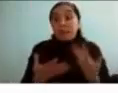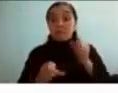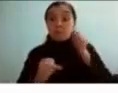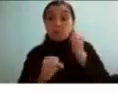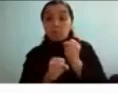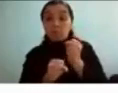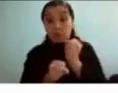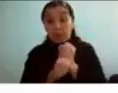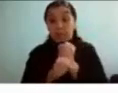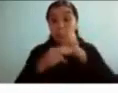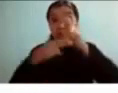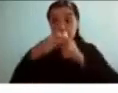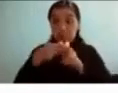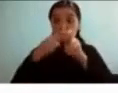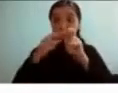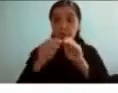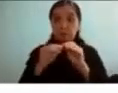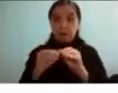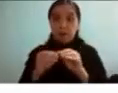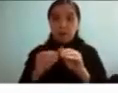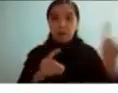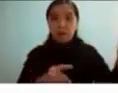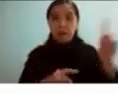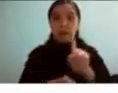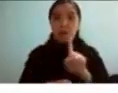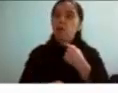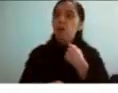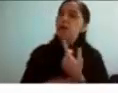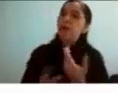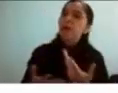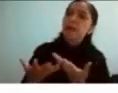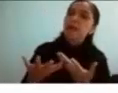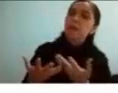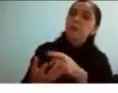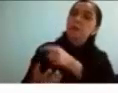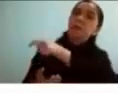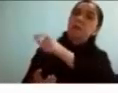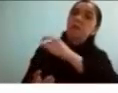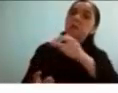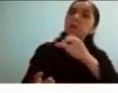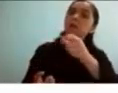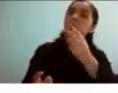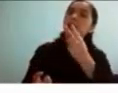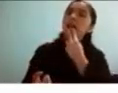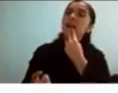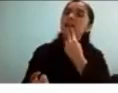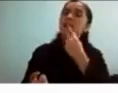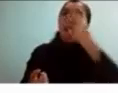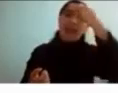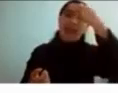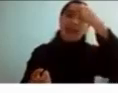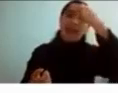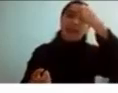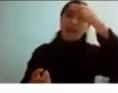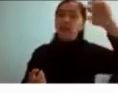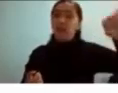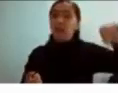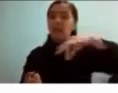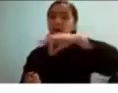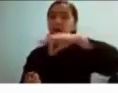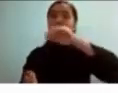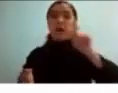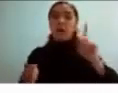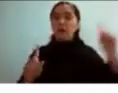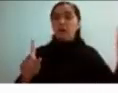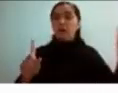y de repente aparece uno que dice oye ¿qué pasó con la gente que vive aislada en la India y se empieza a meter gente en esta oficina y dice ah